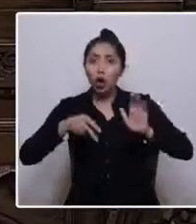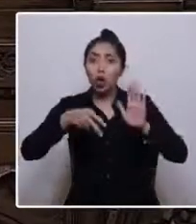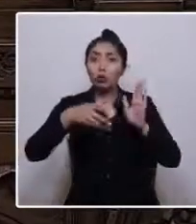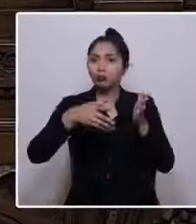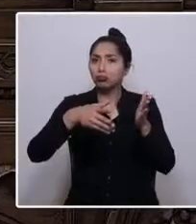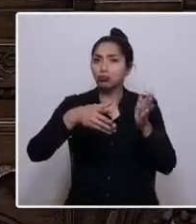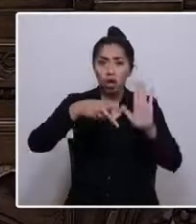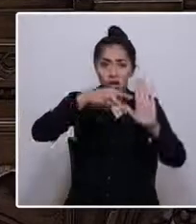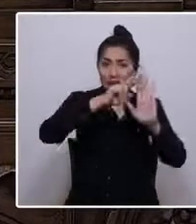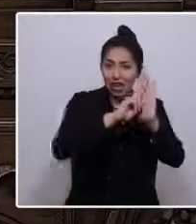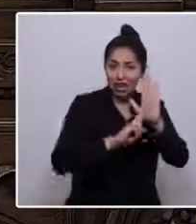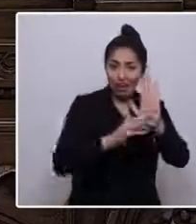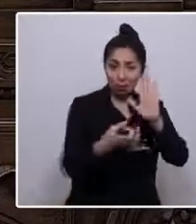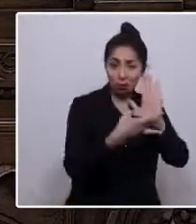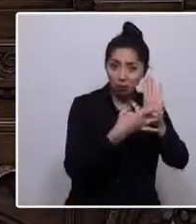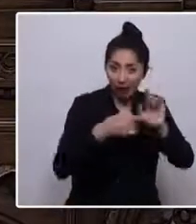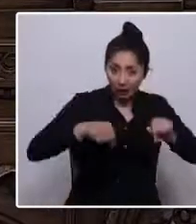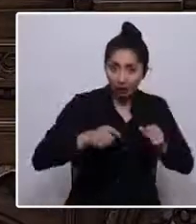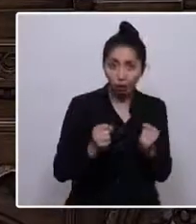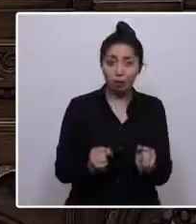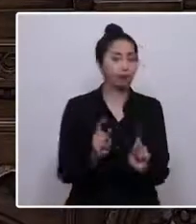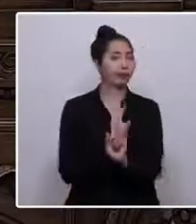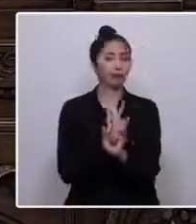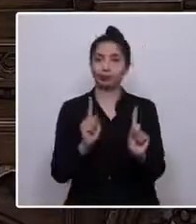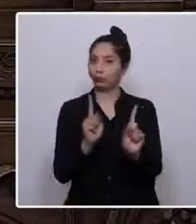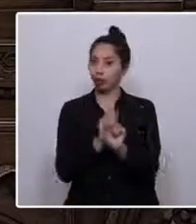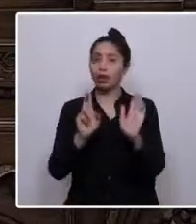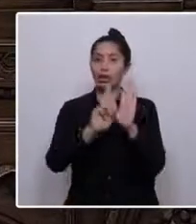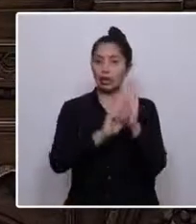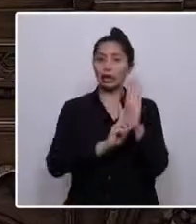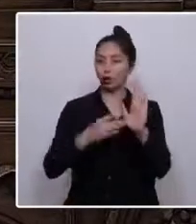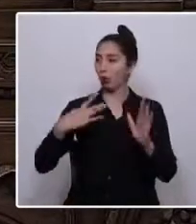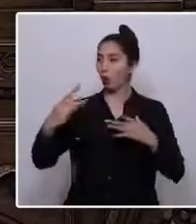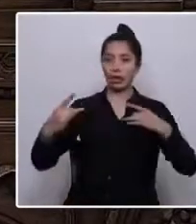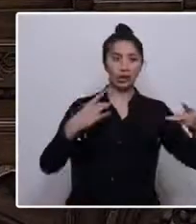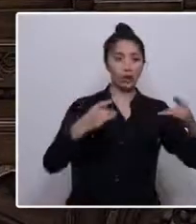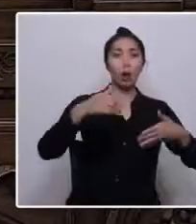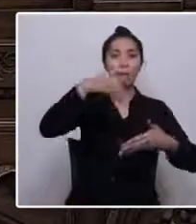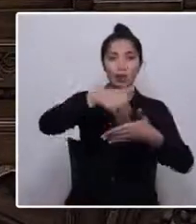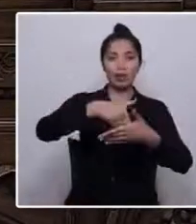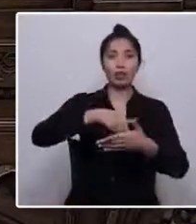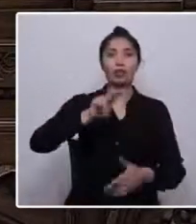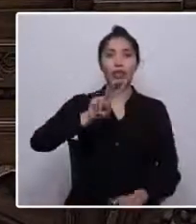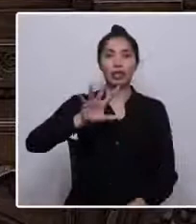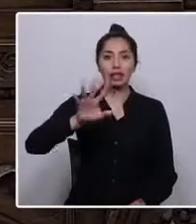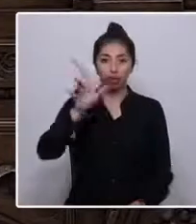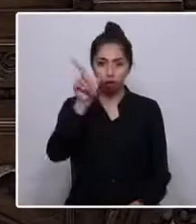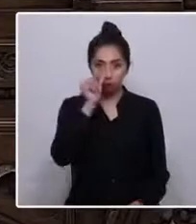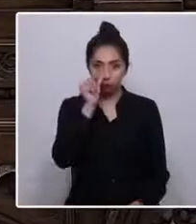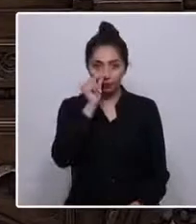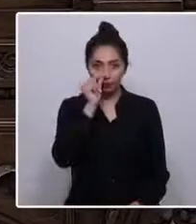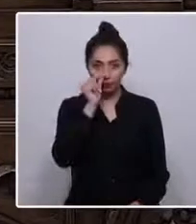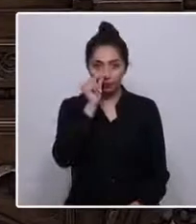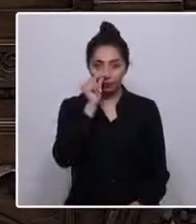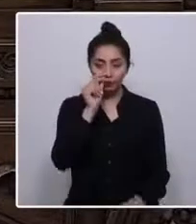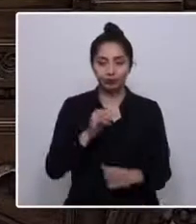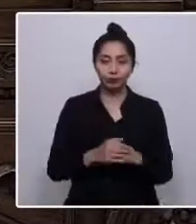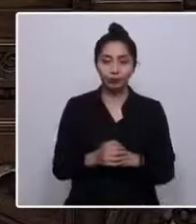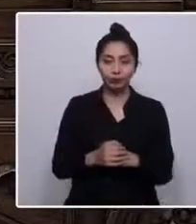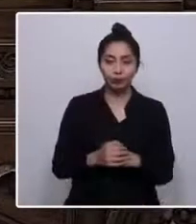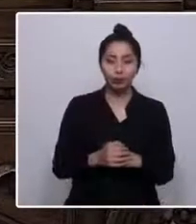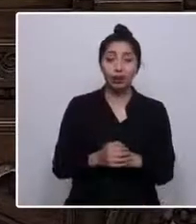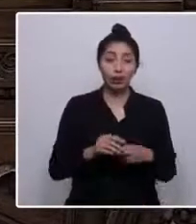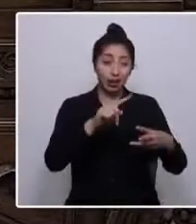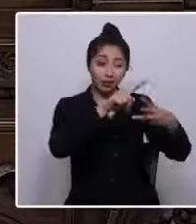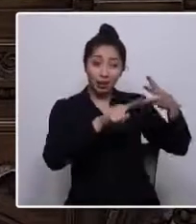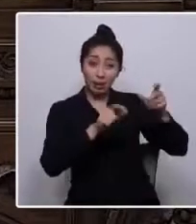las reglas por las cuales fuimos electos a partir del plebiscito del 25 de octubre. Poca esperanza pueden tener Karen y Héctor